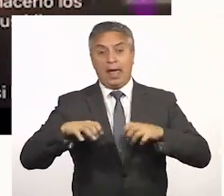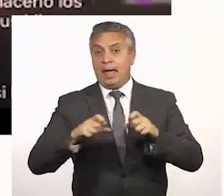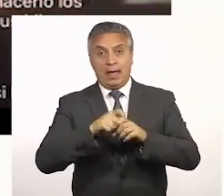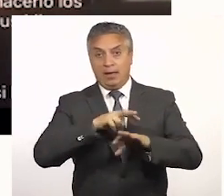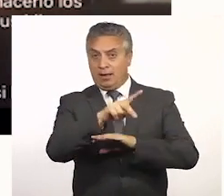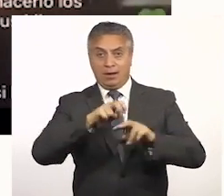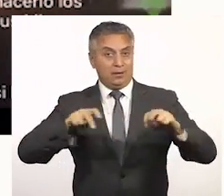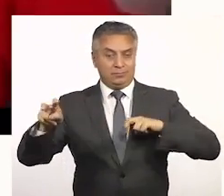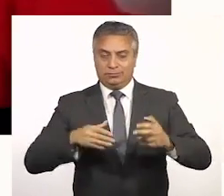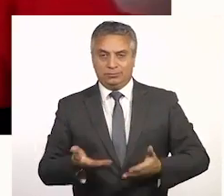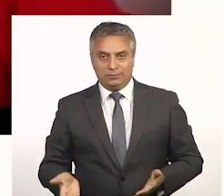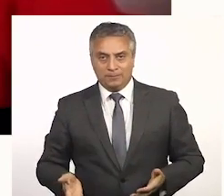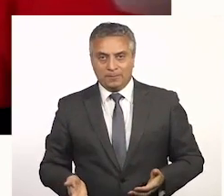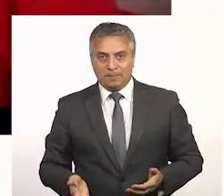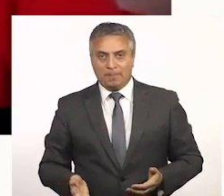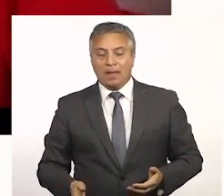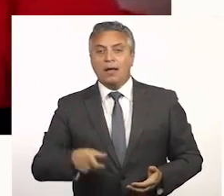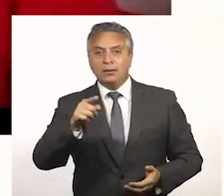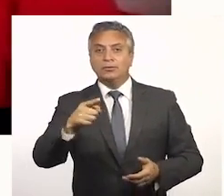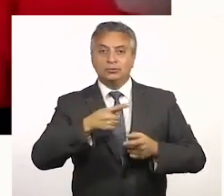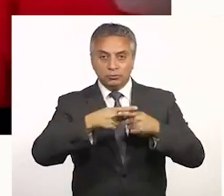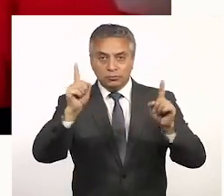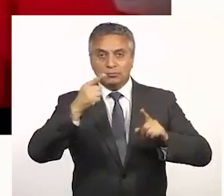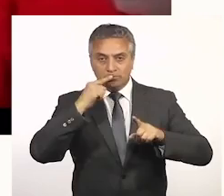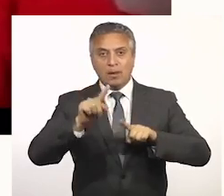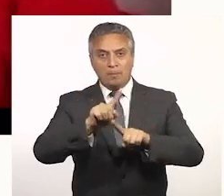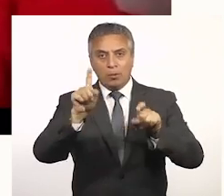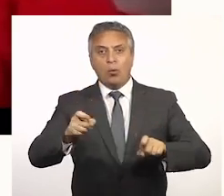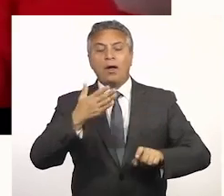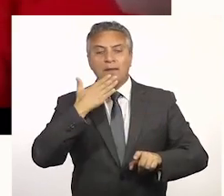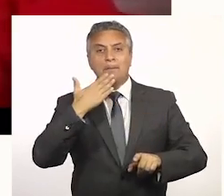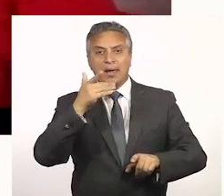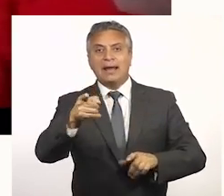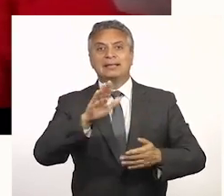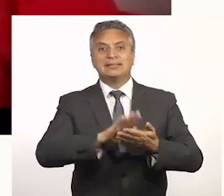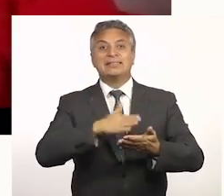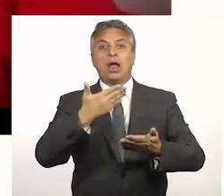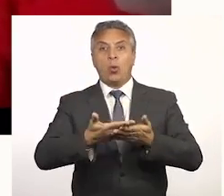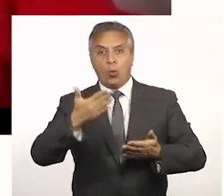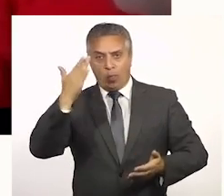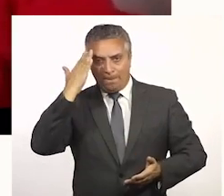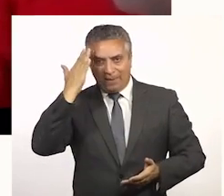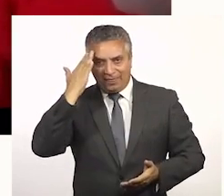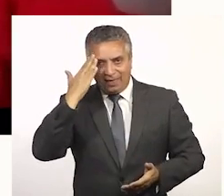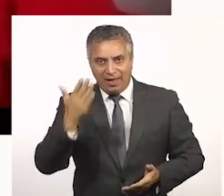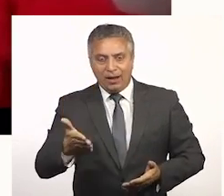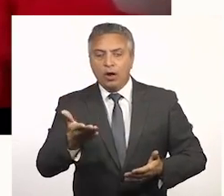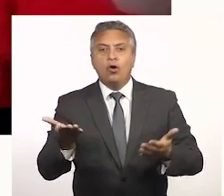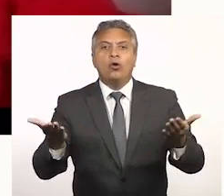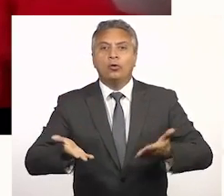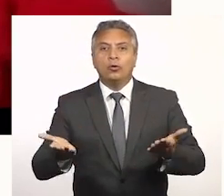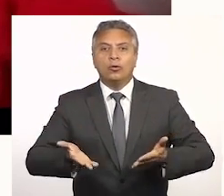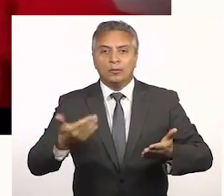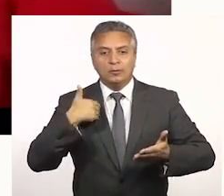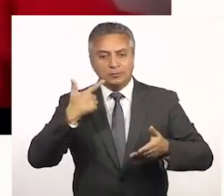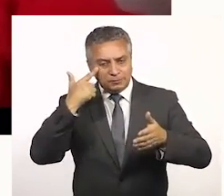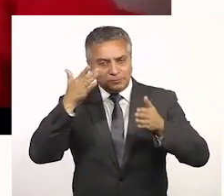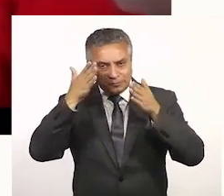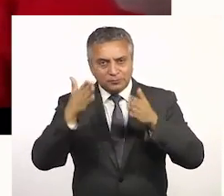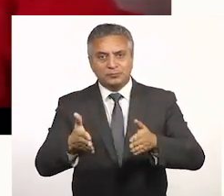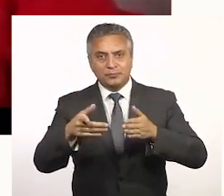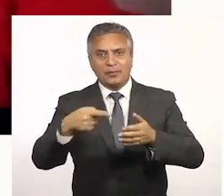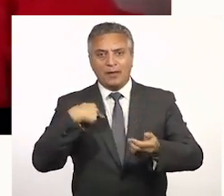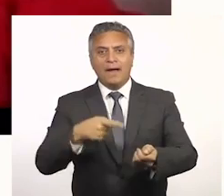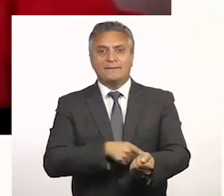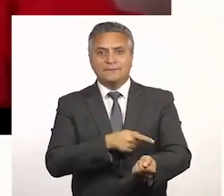todos hiperactivos. Otra pregunta y que tiene que ver con la salud mental es que, ¿cómo la